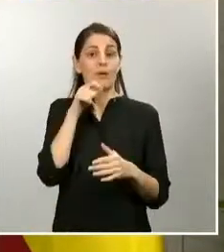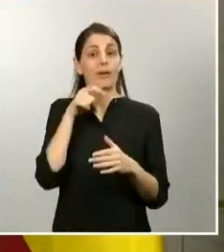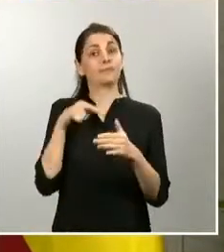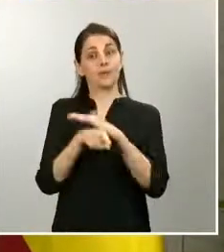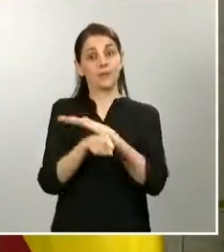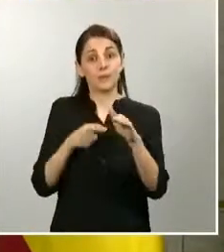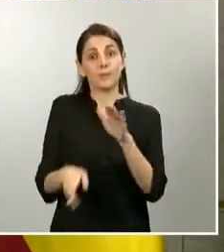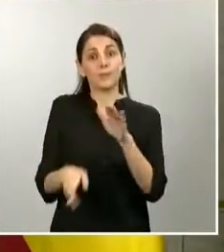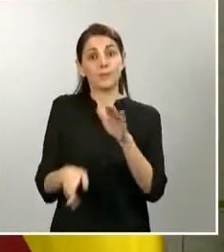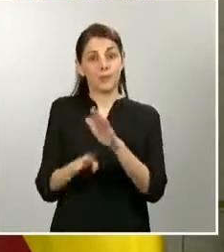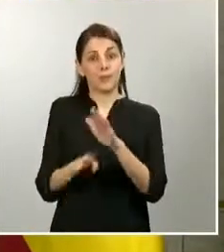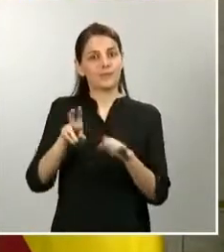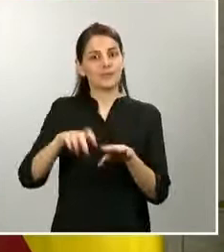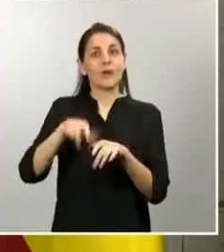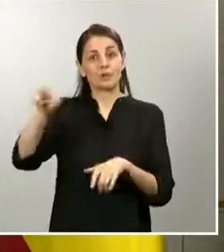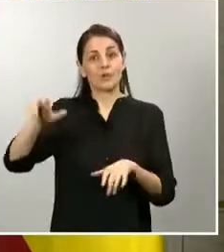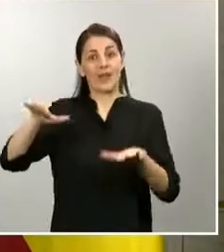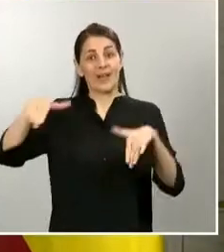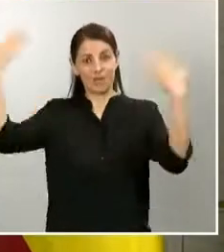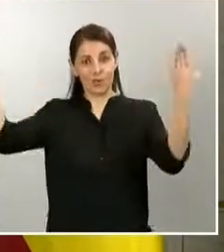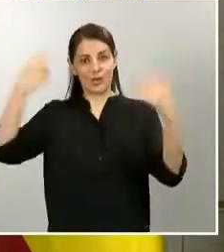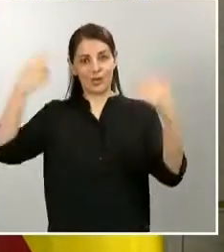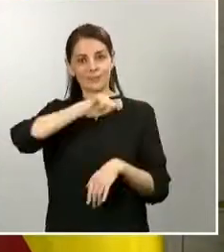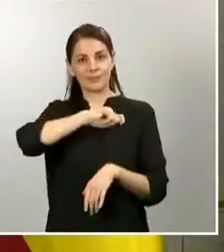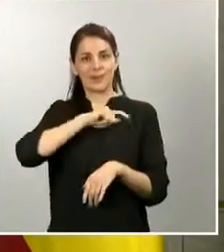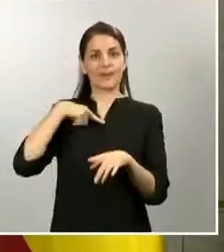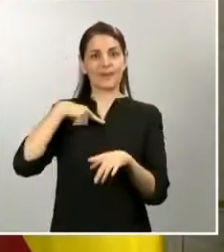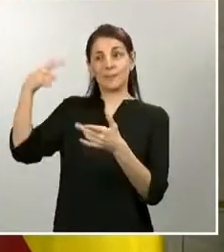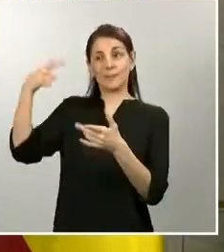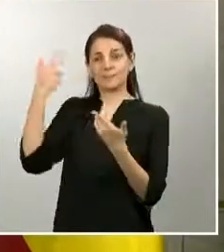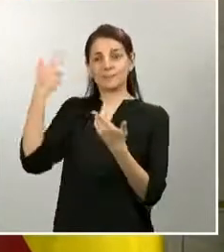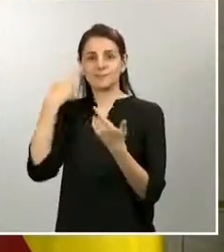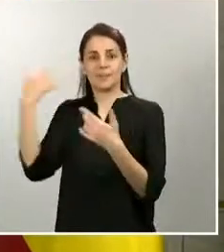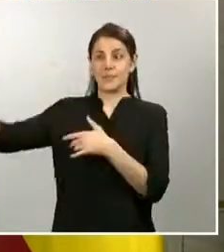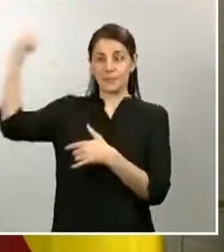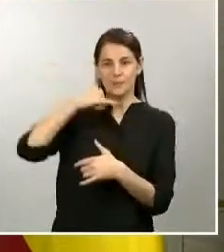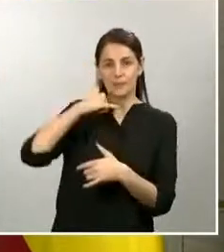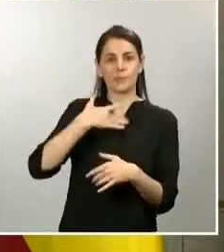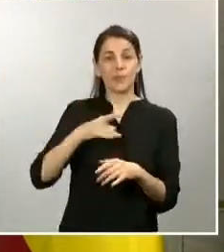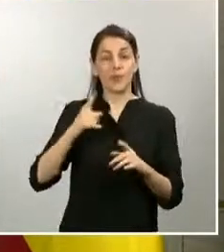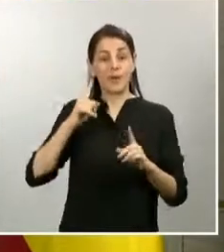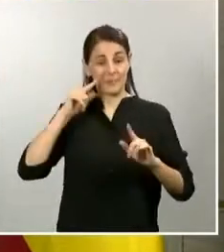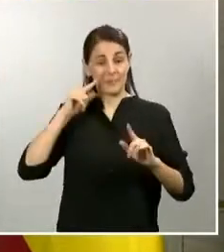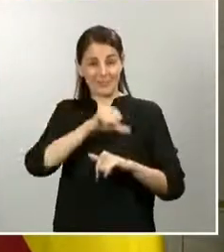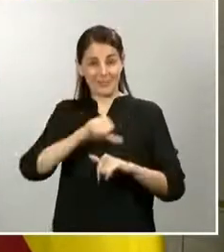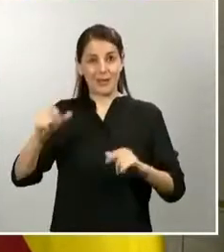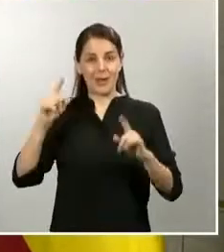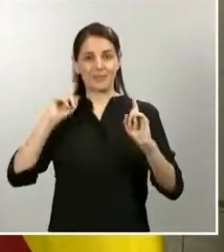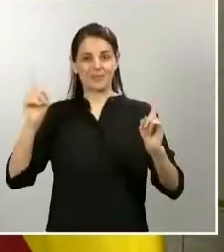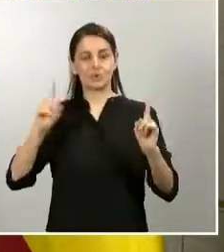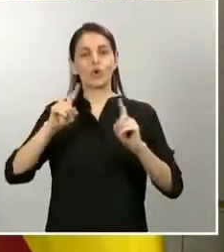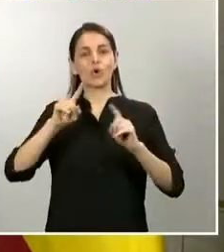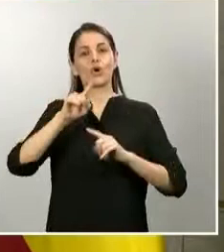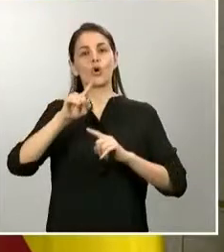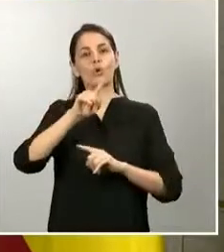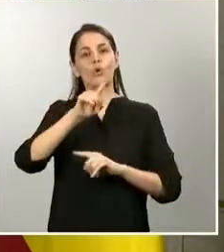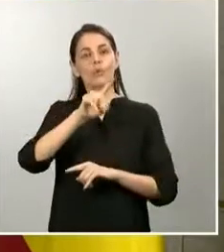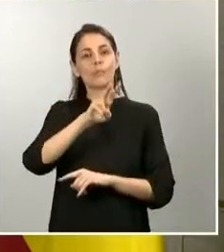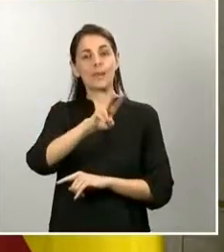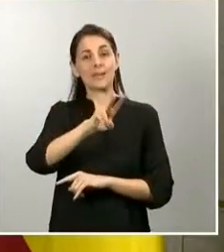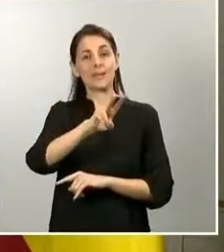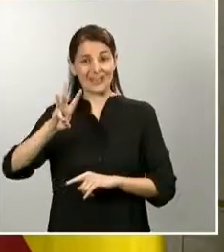extranjero. de hecho, esta semana hay previstos 23 vuelos de retorno. En cuanto a los vehículos